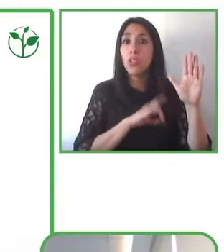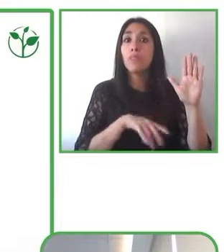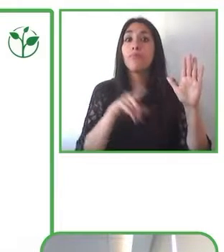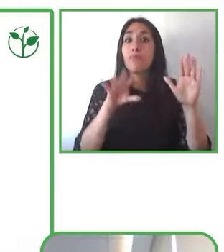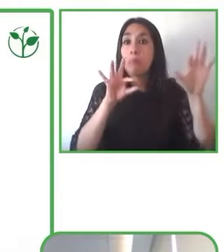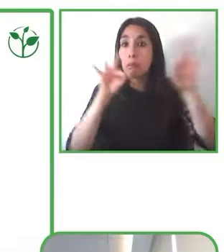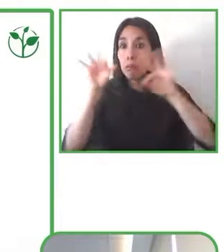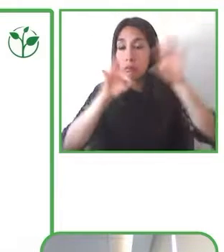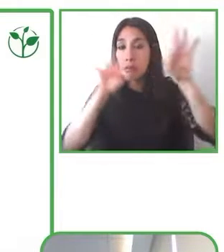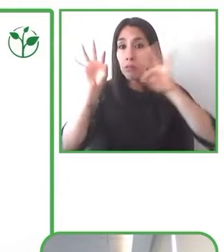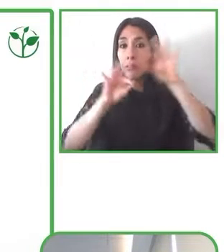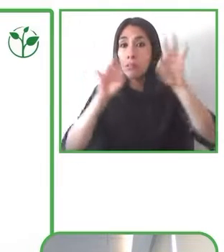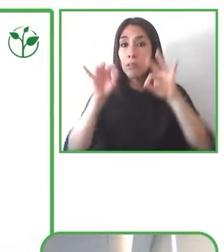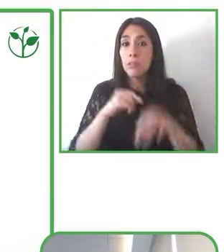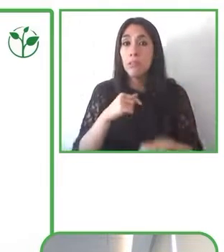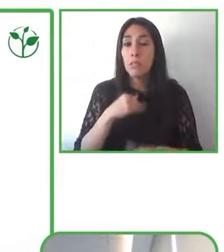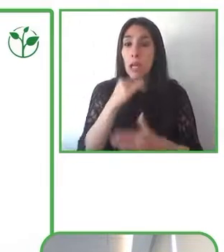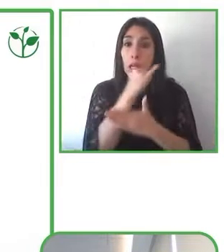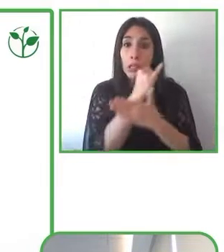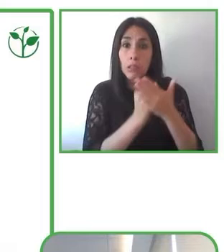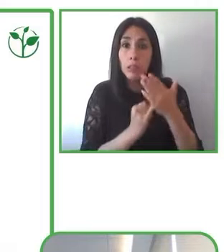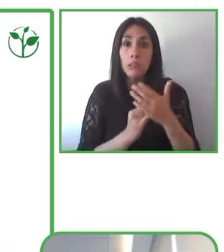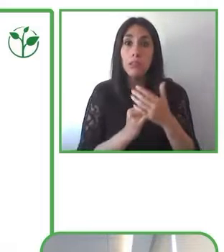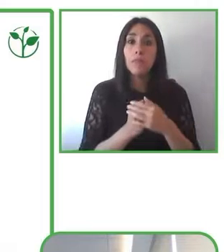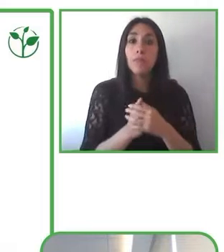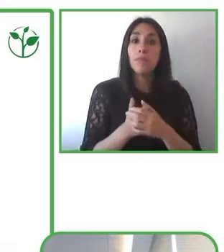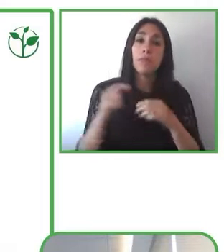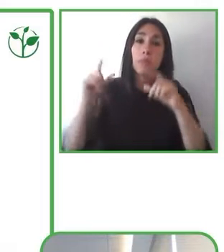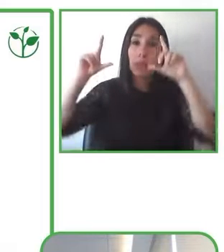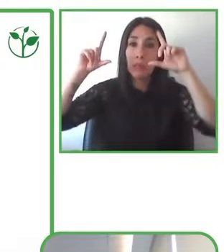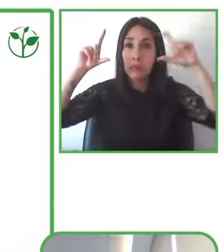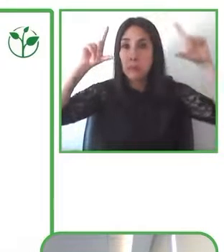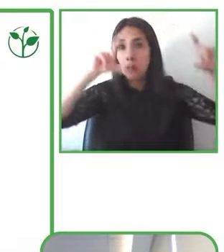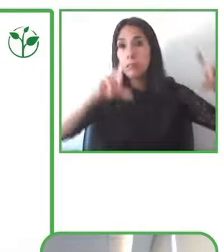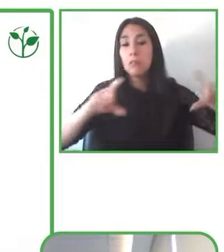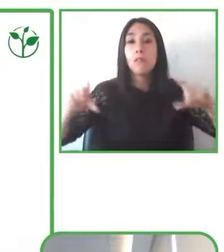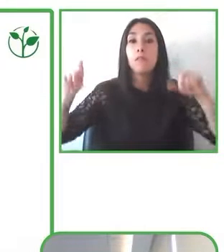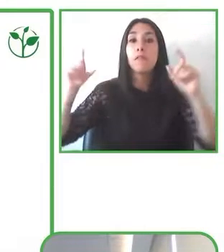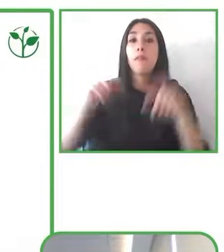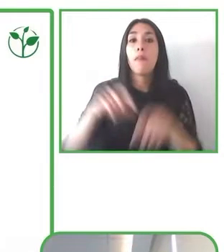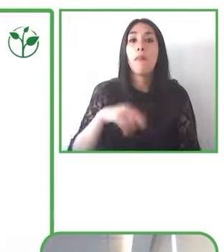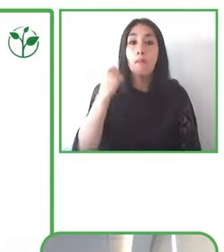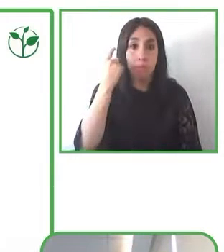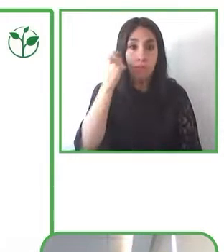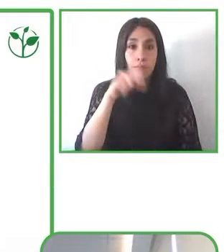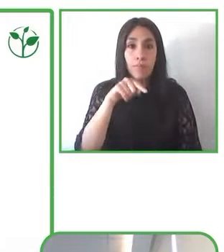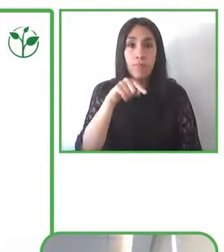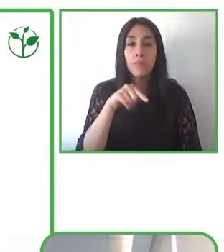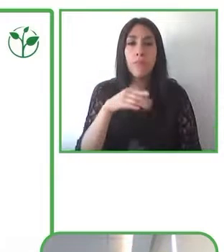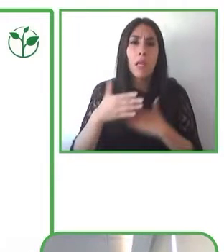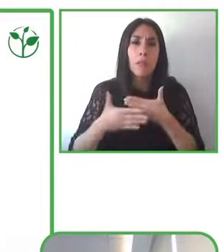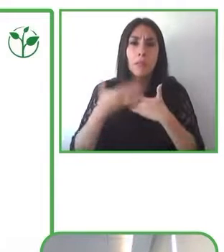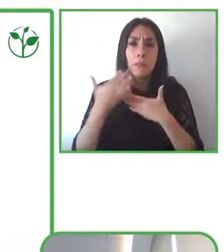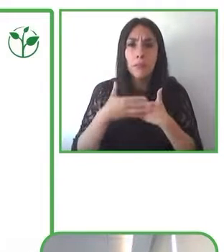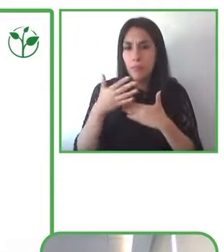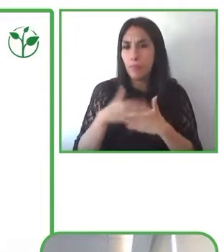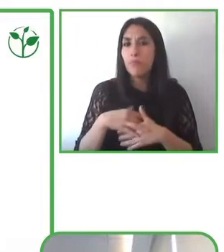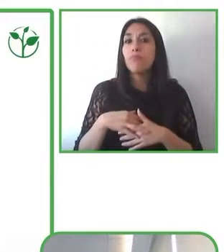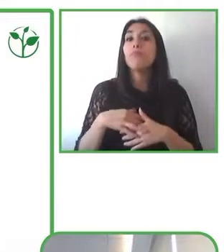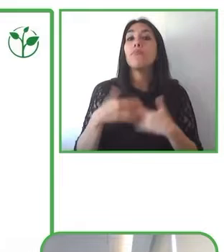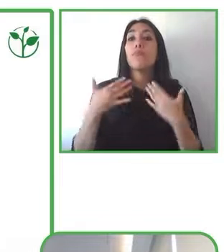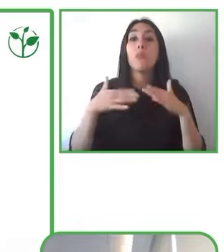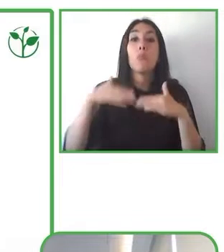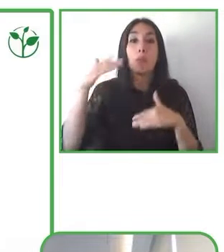facilitar la comprensión y el recurso de redes sociales que es aprovechado hoy día